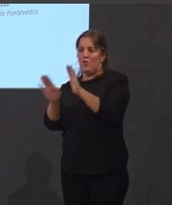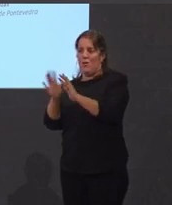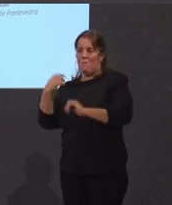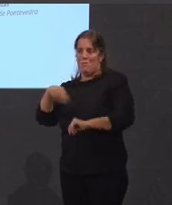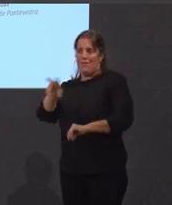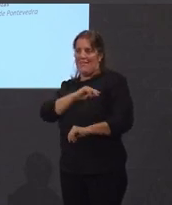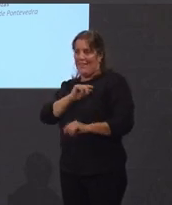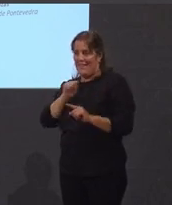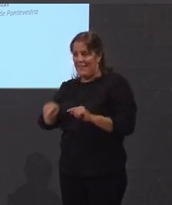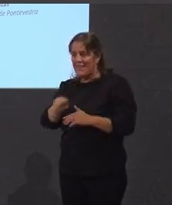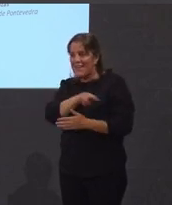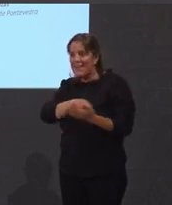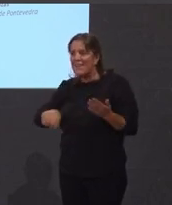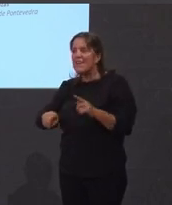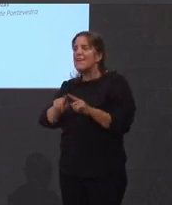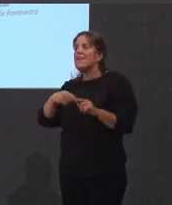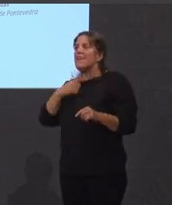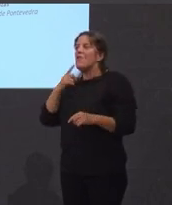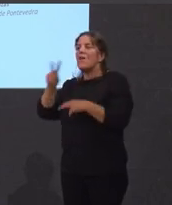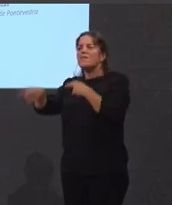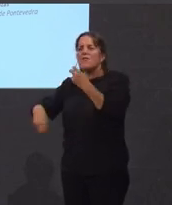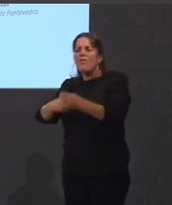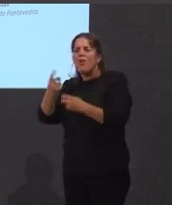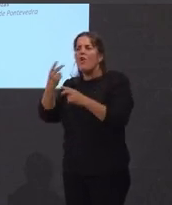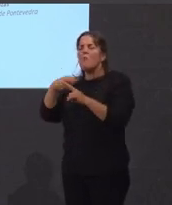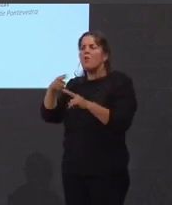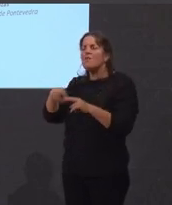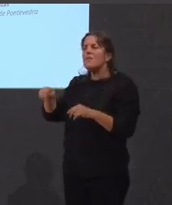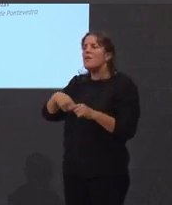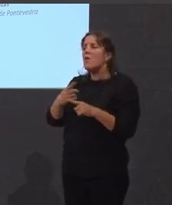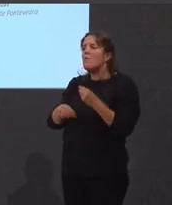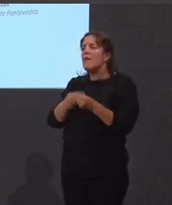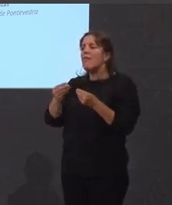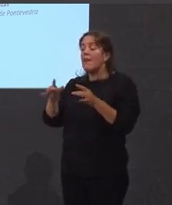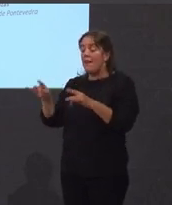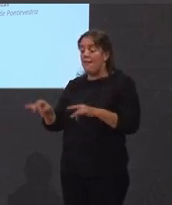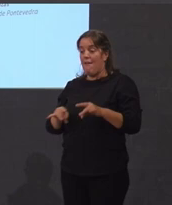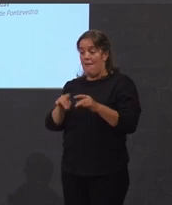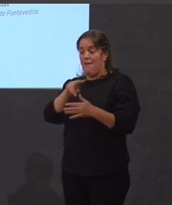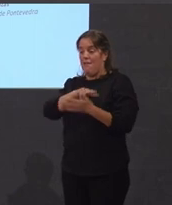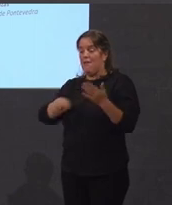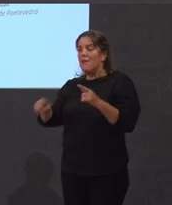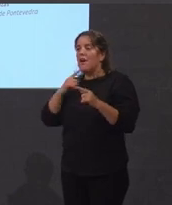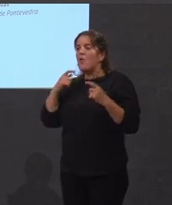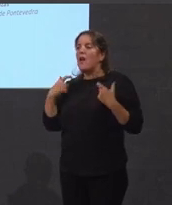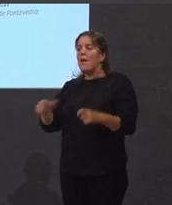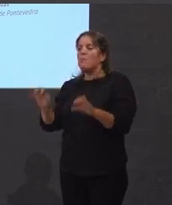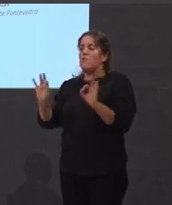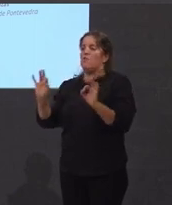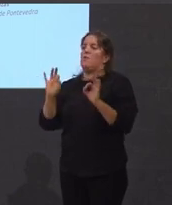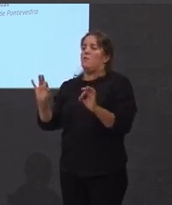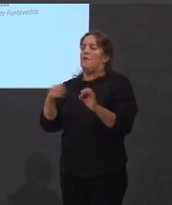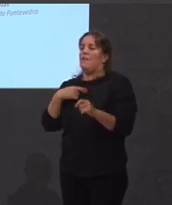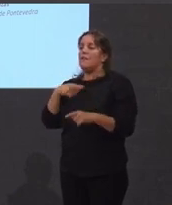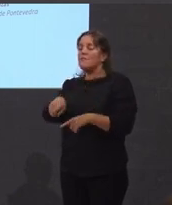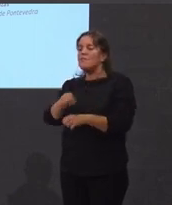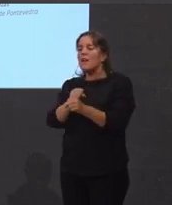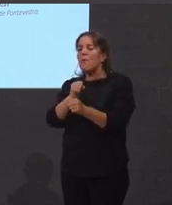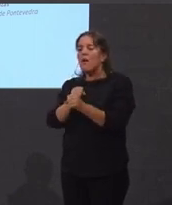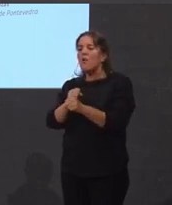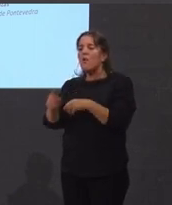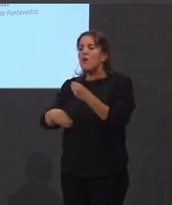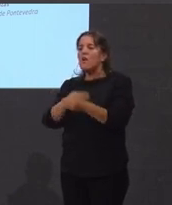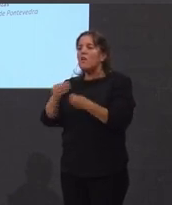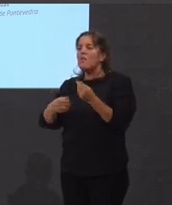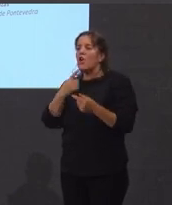turística ou mesmo a restauración para seguir facendo de Galiza un ámbito singular. Nesa tarefa pervertíronse moitas